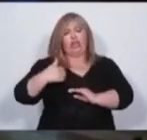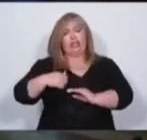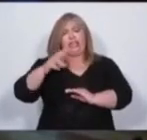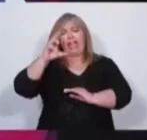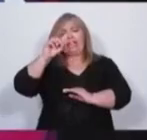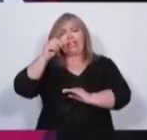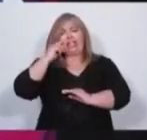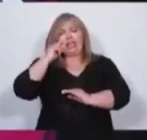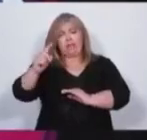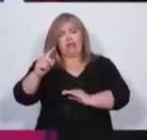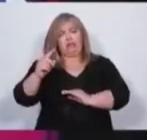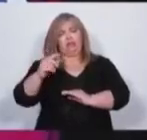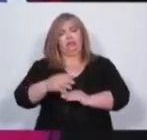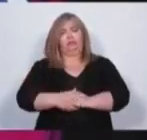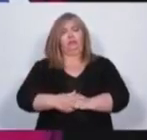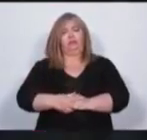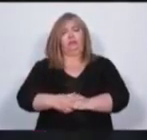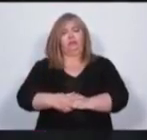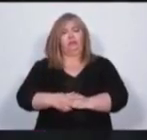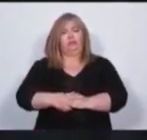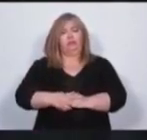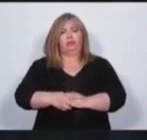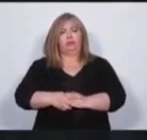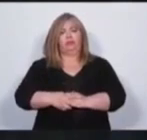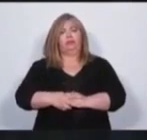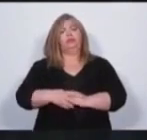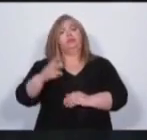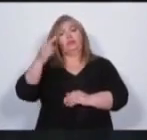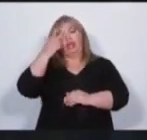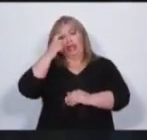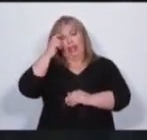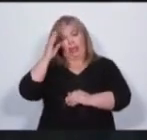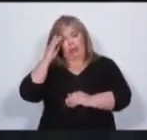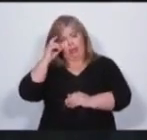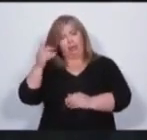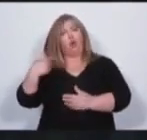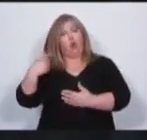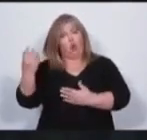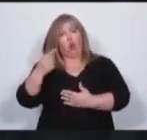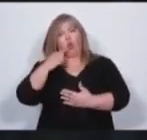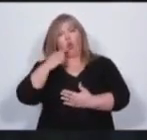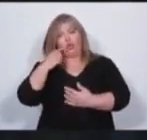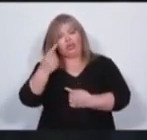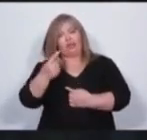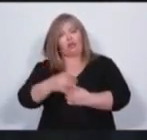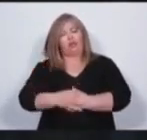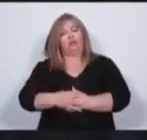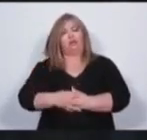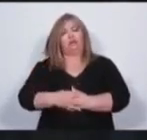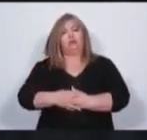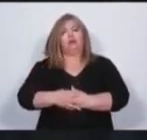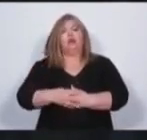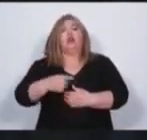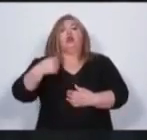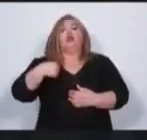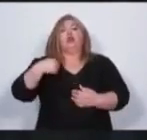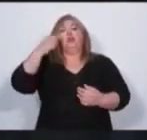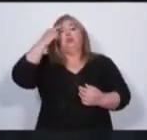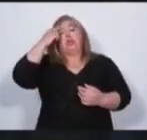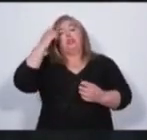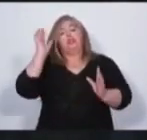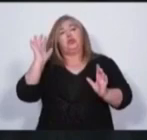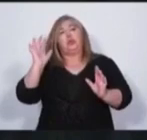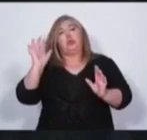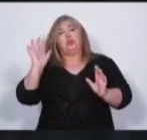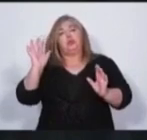Ebe Casado, su tiempo. Muchas gracias. Creo que la transparencia y